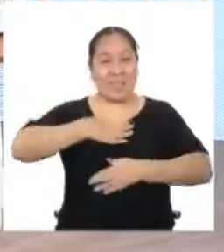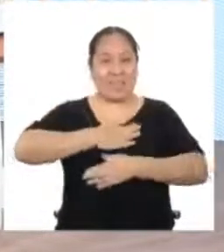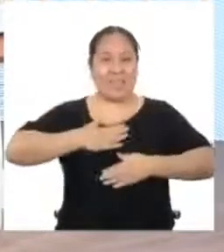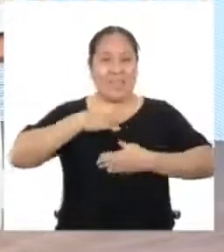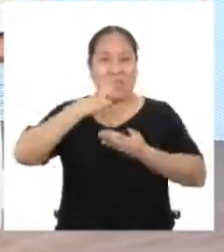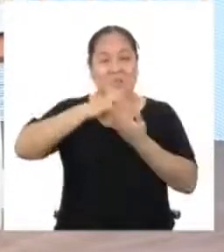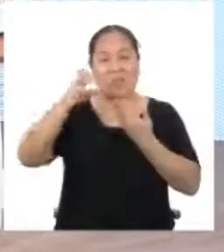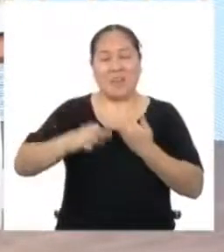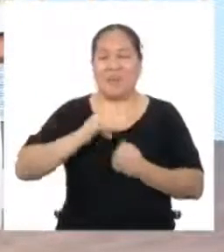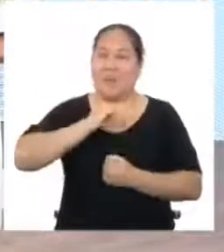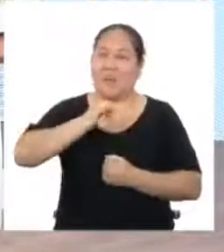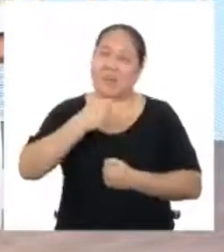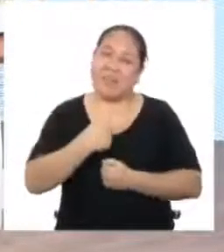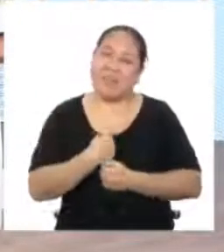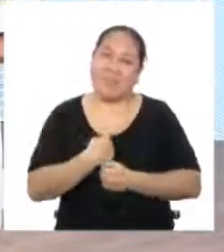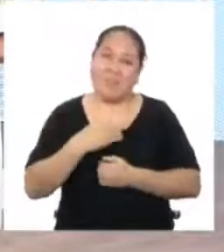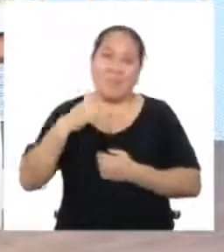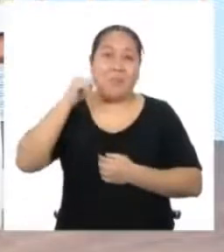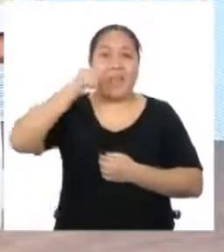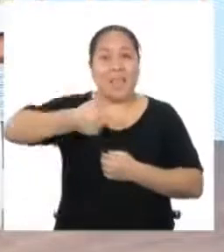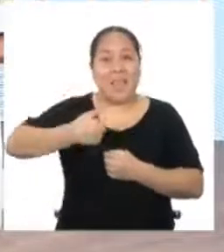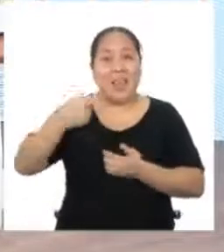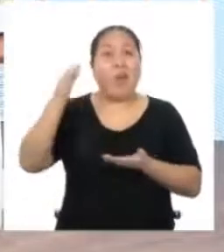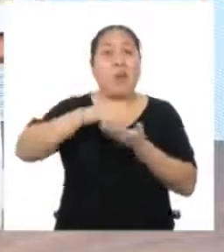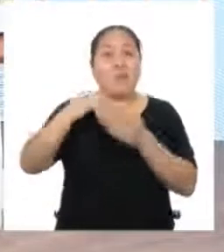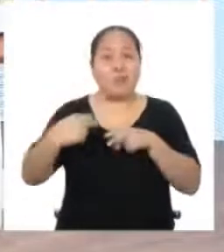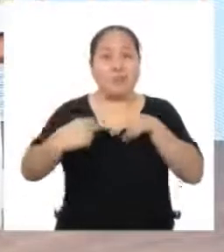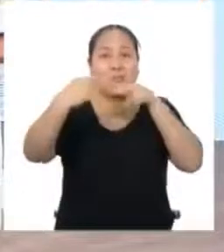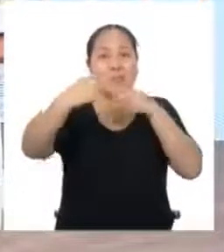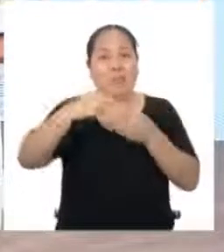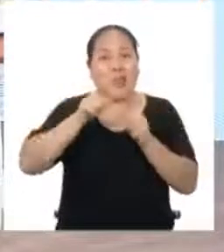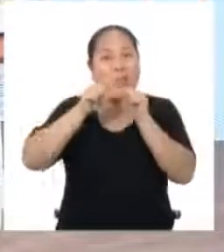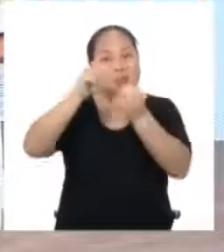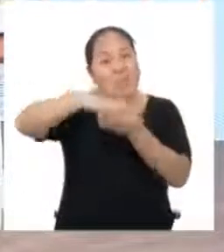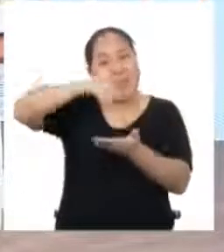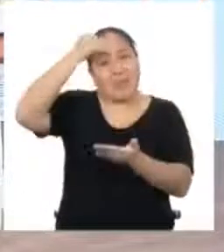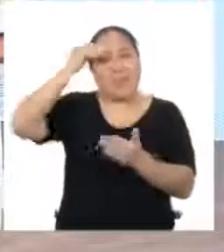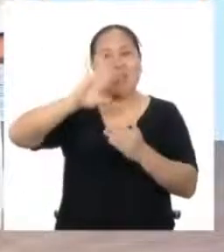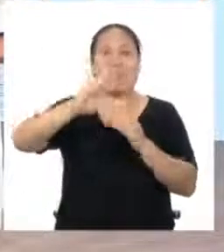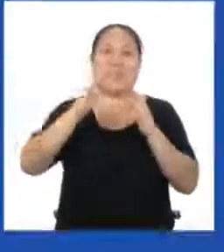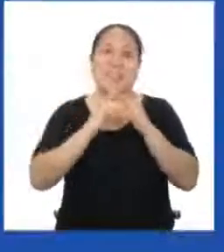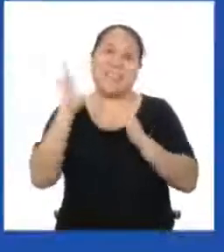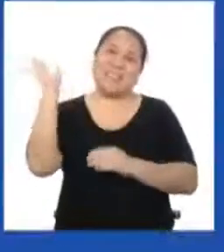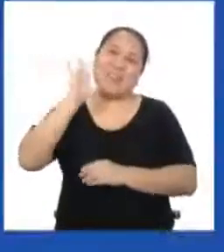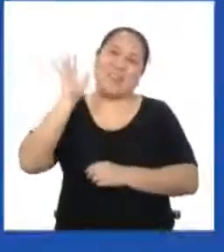de hoy tanto como yo Nos vemos mañana para seguir aprendiendo en casa ¡Chao!